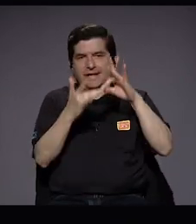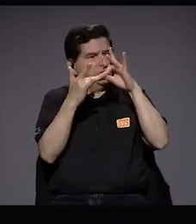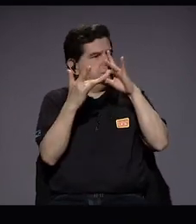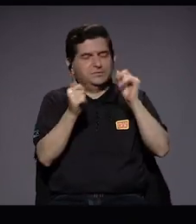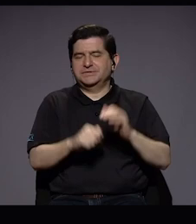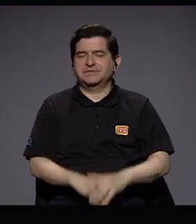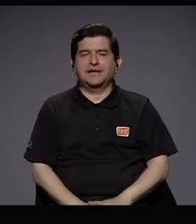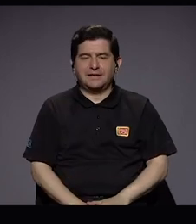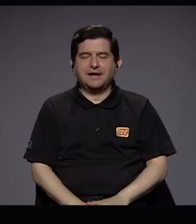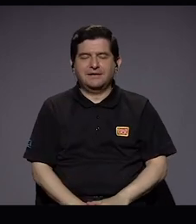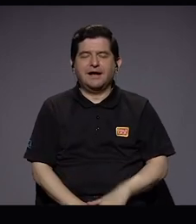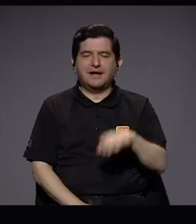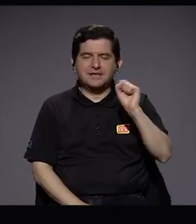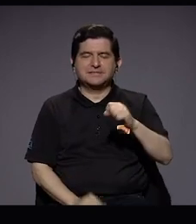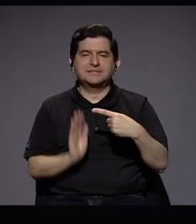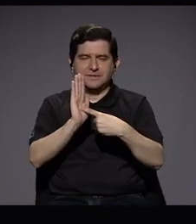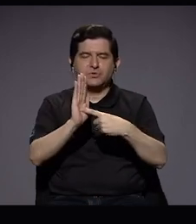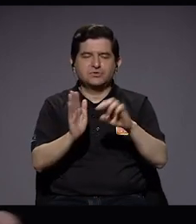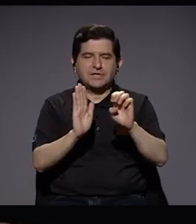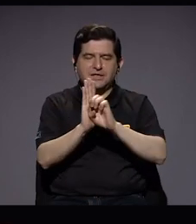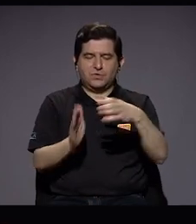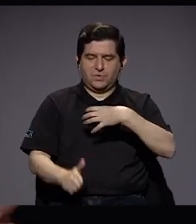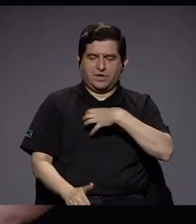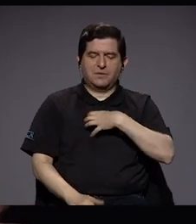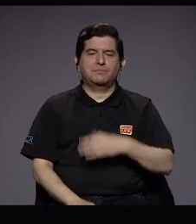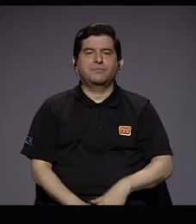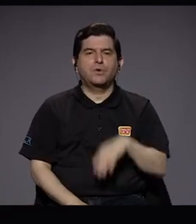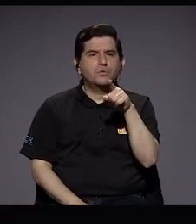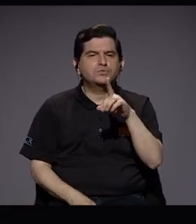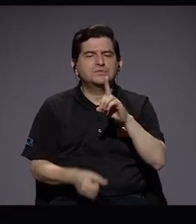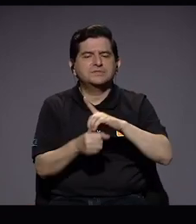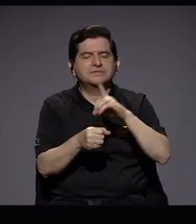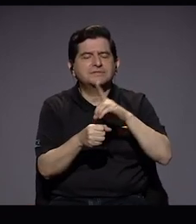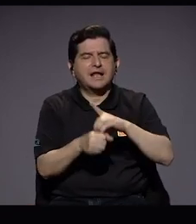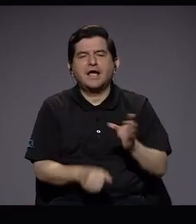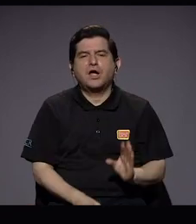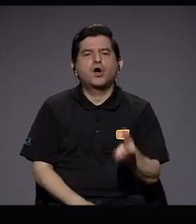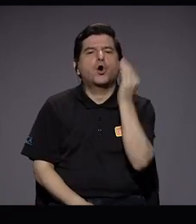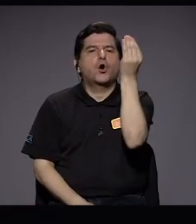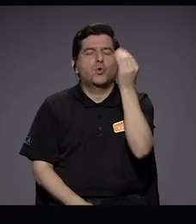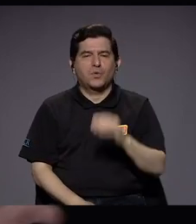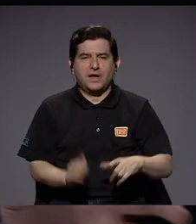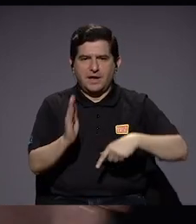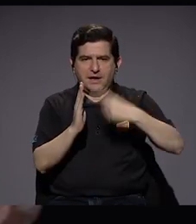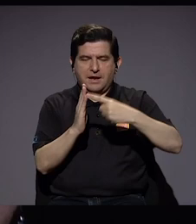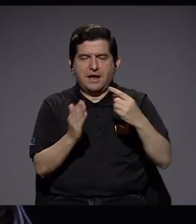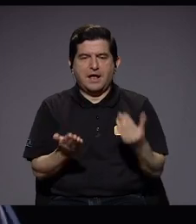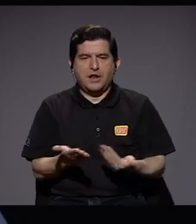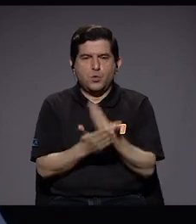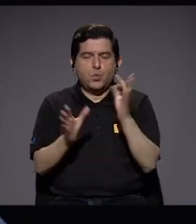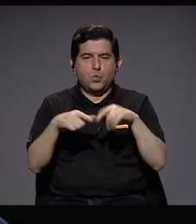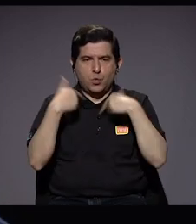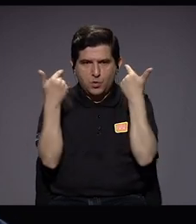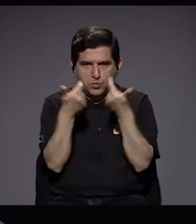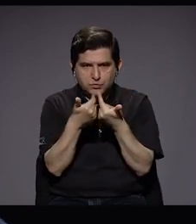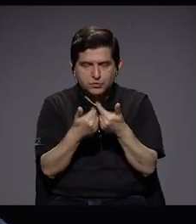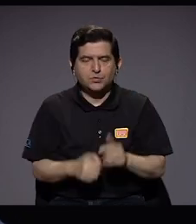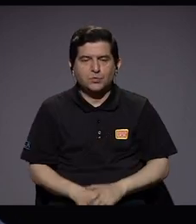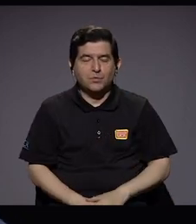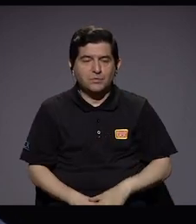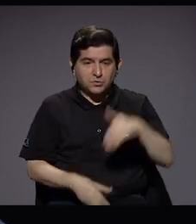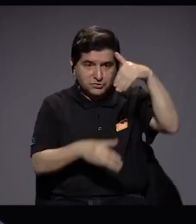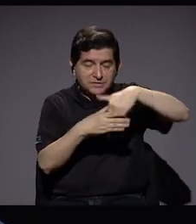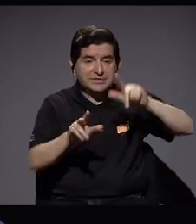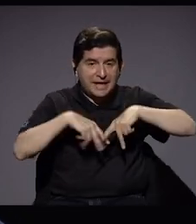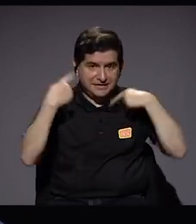Sí, para dedicar con el ejemplo. Así es. Como una diputada joven, ¿qué clasificación le daría a las nuevas fuerzas dentro de su propio partido? Porque